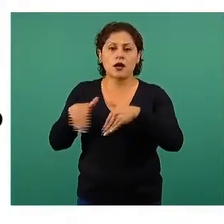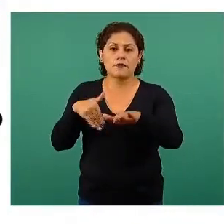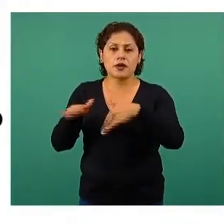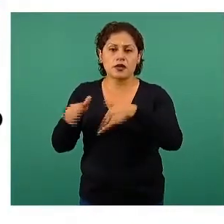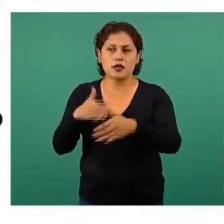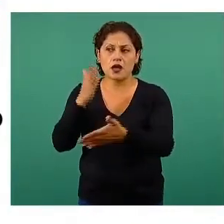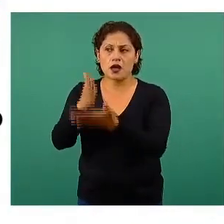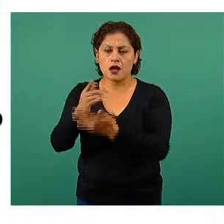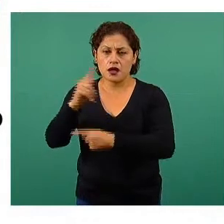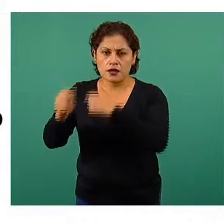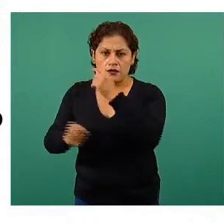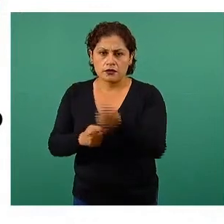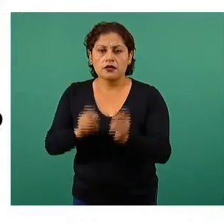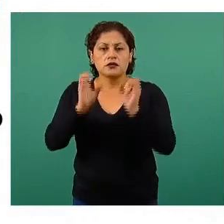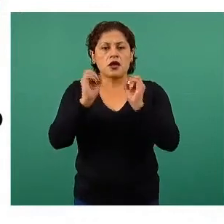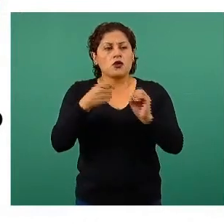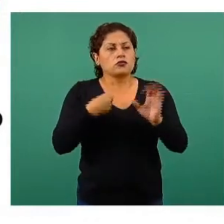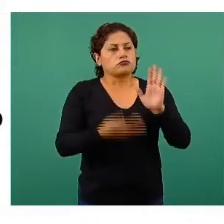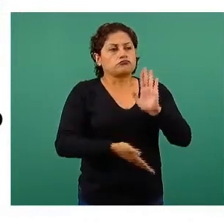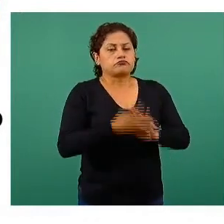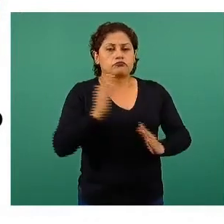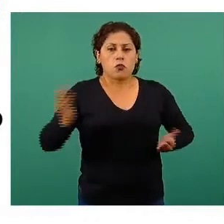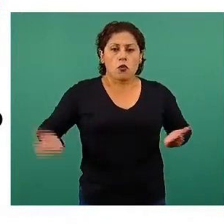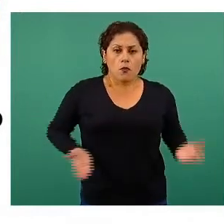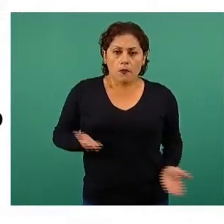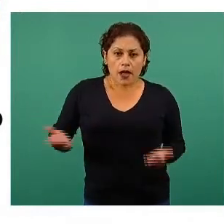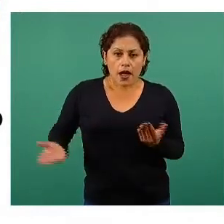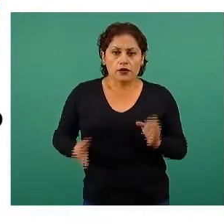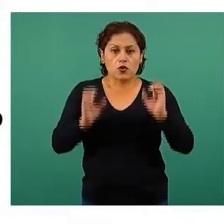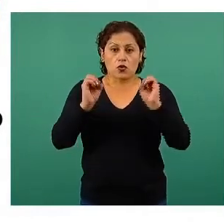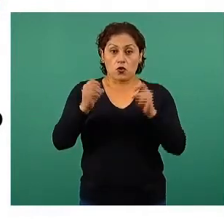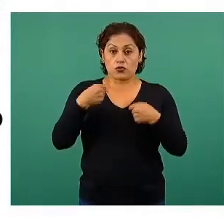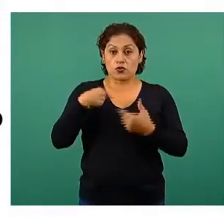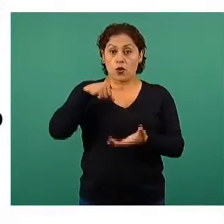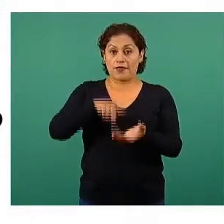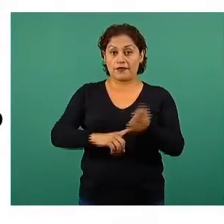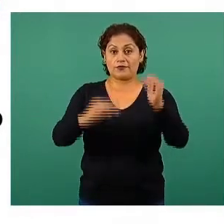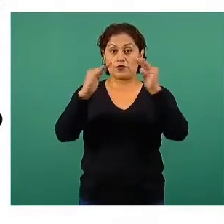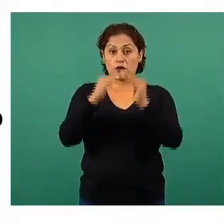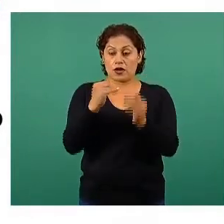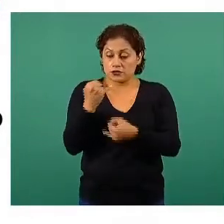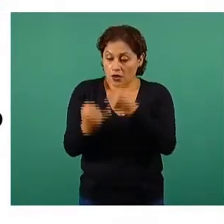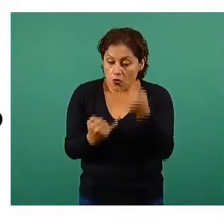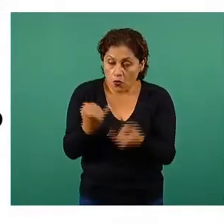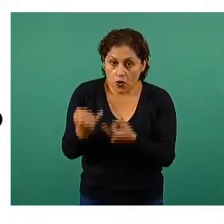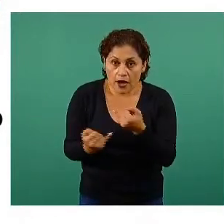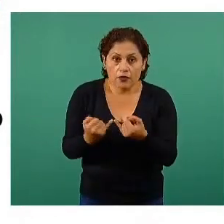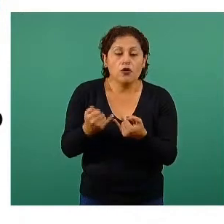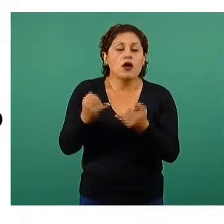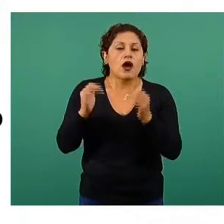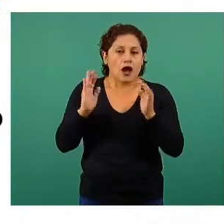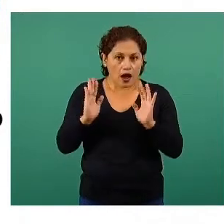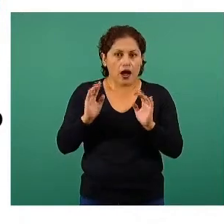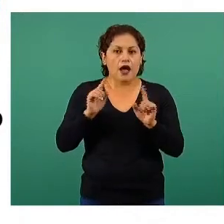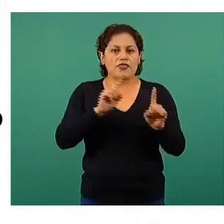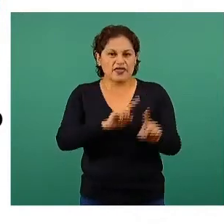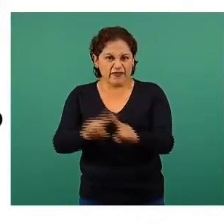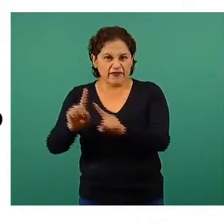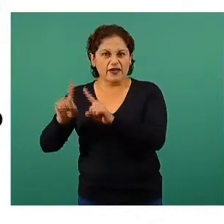bailo, yo puedo hacer actividad física si juego con mis niños. Eso es muy importante porque todos,